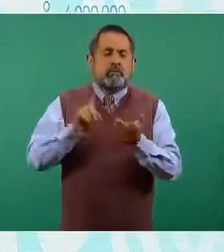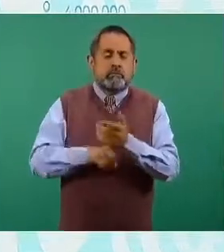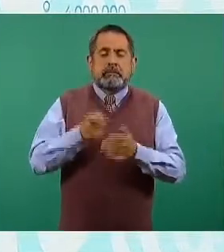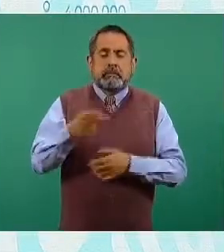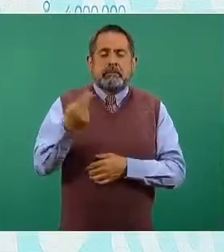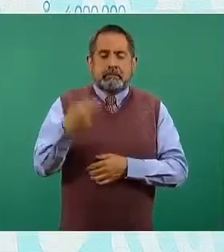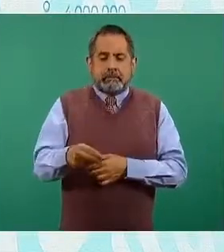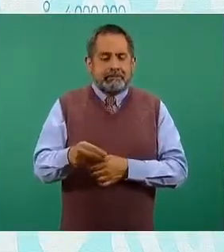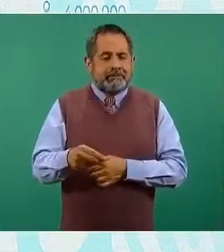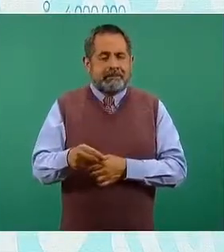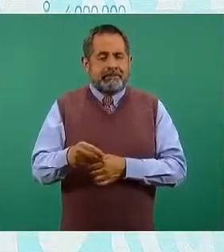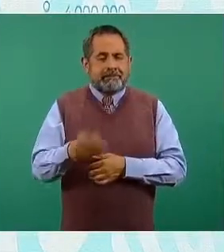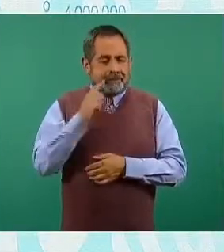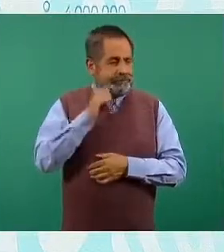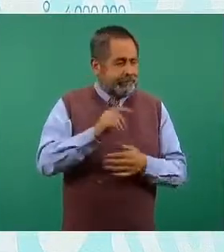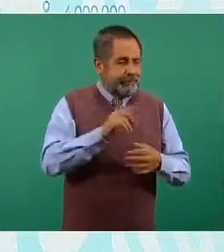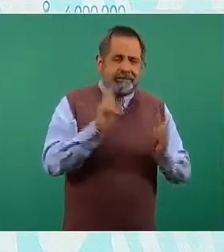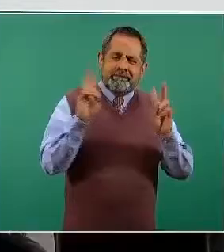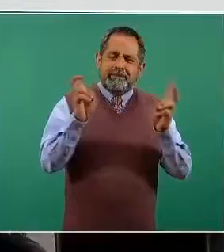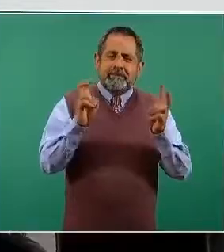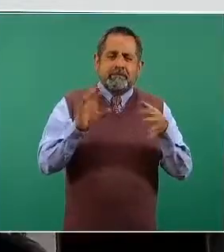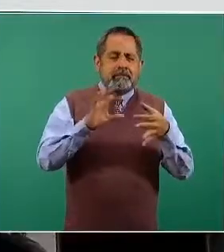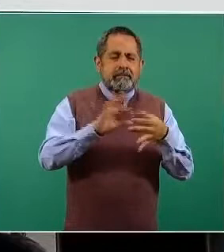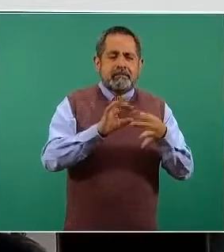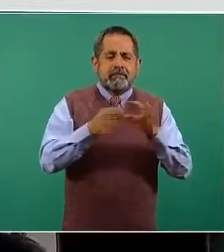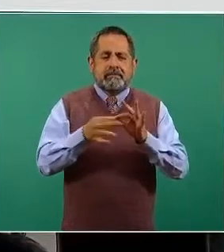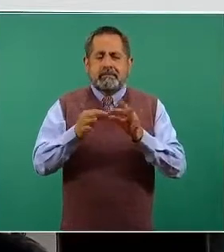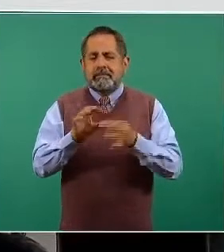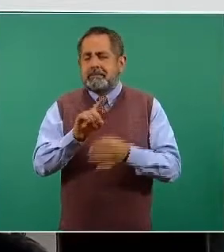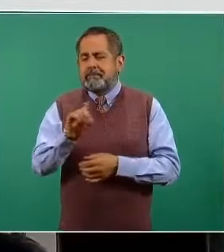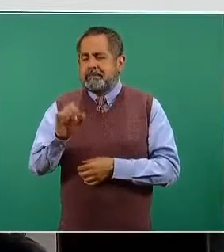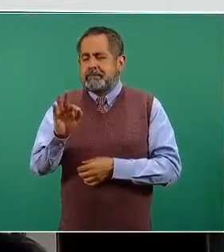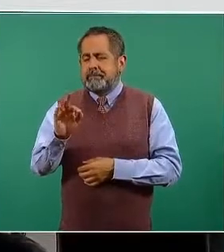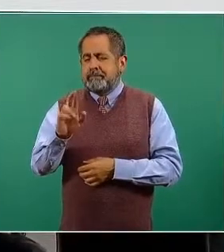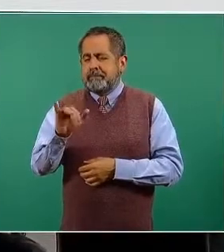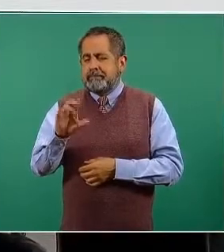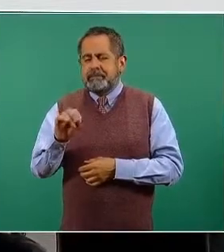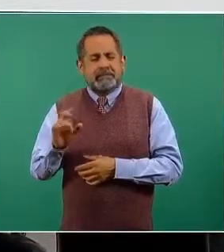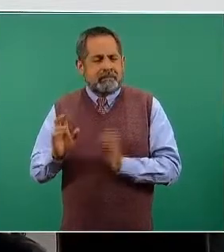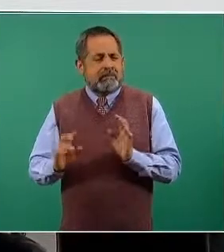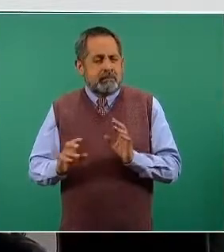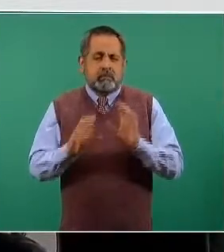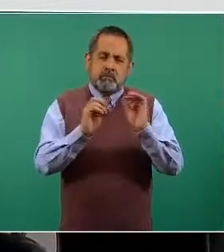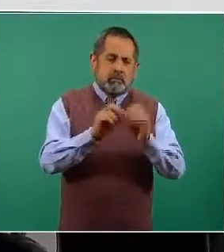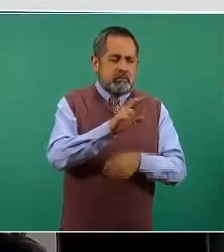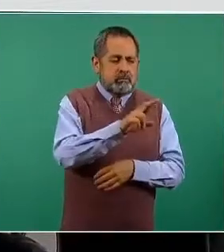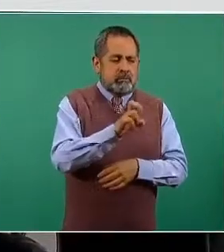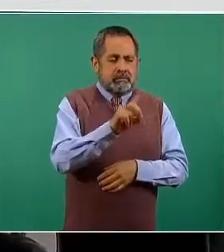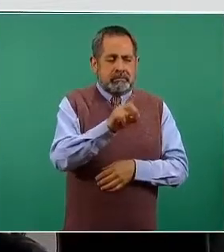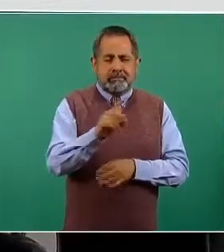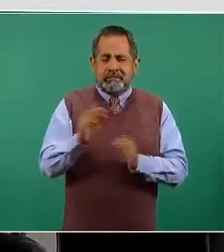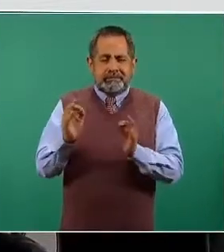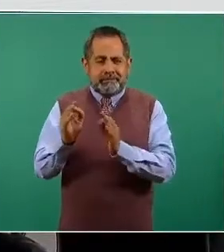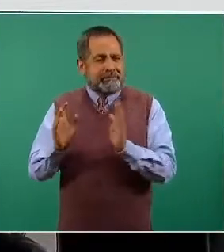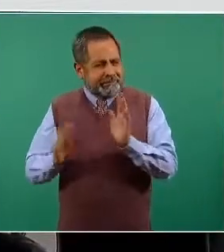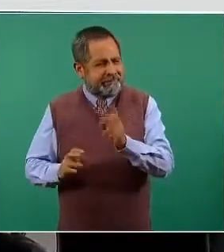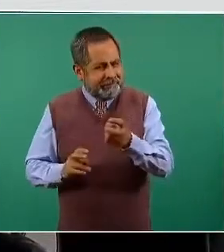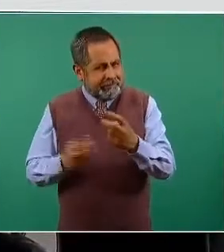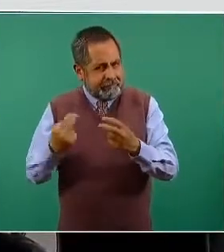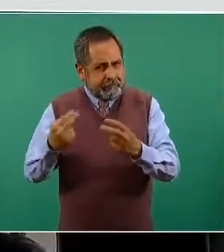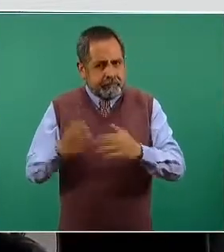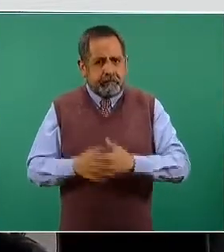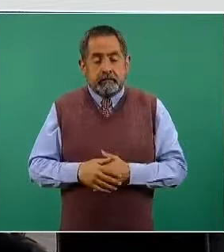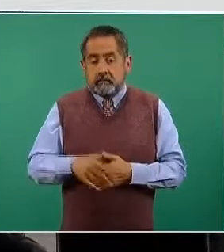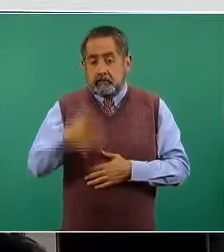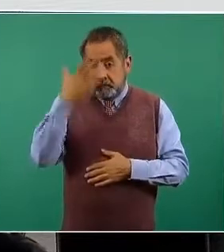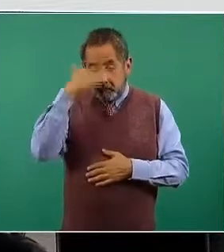llamamos en salud la cadena de frío o la red fría. Y no olvidarnos que México tenía una